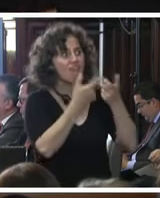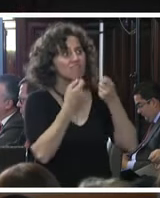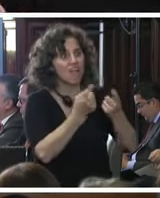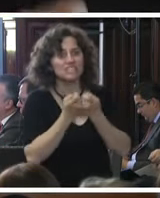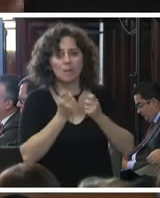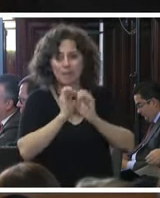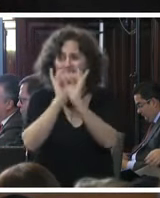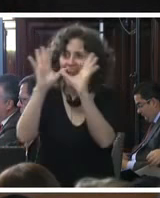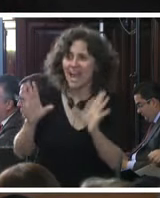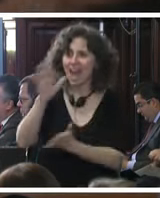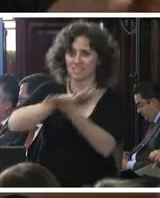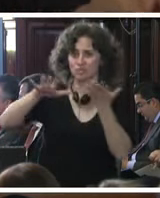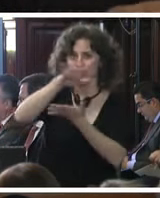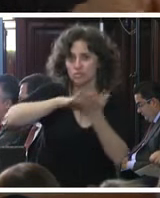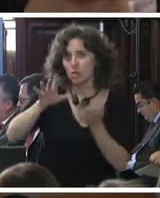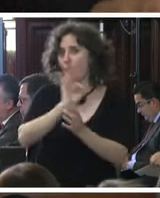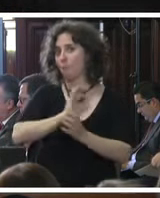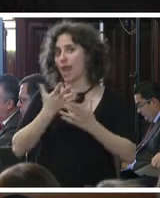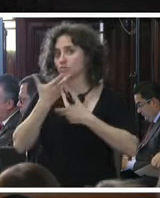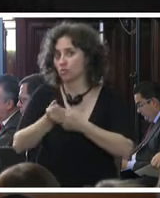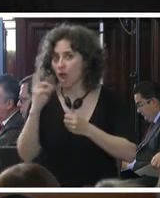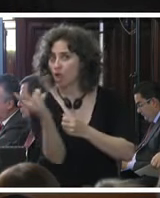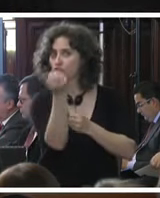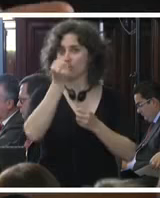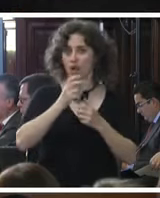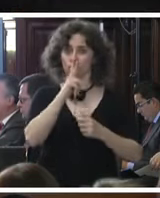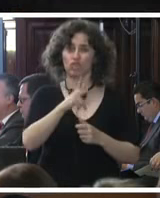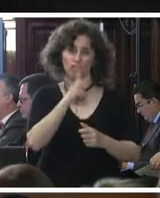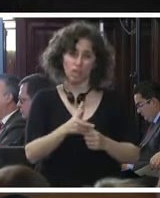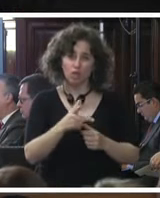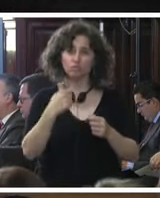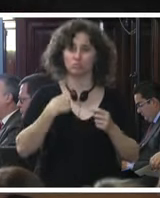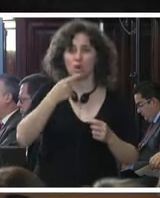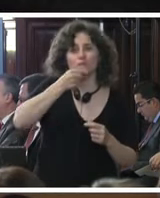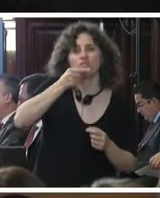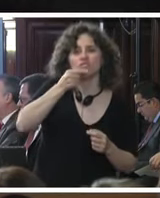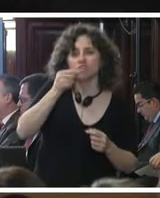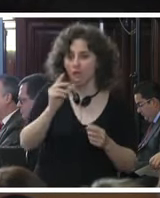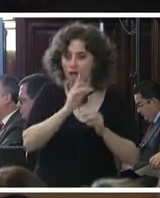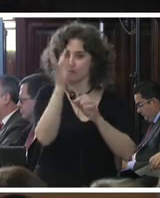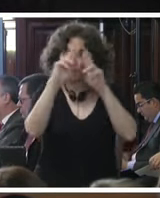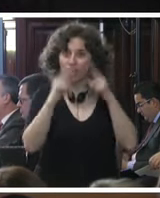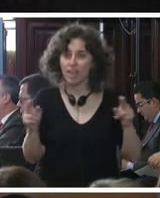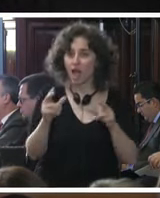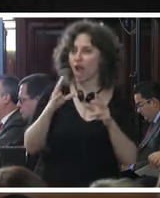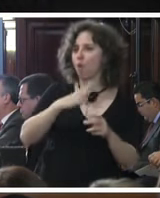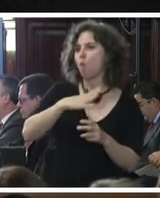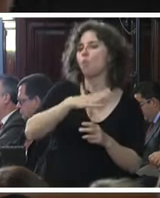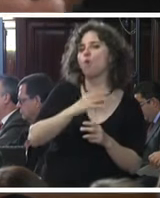esclarecer los hechos o para ayudar a localizar a nuestros hijos verdad por parte de la policía federal tuvimos mucha